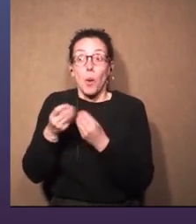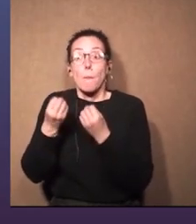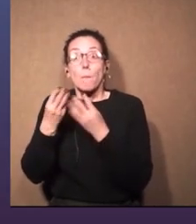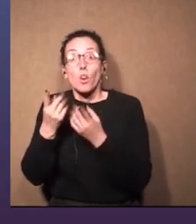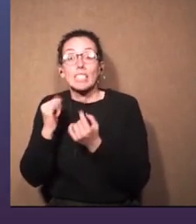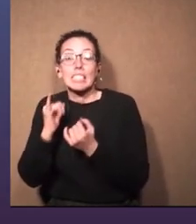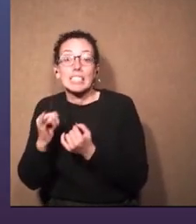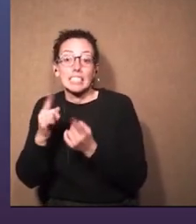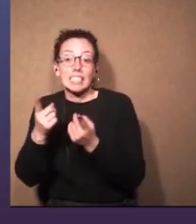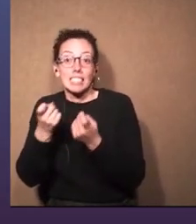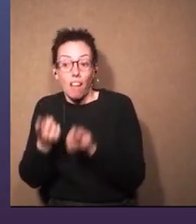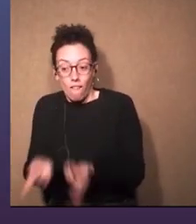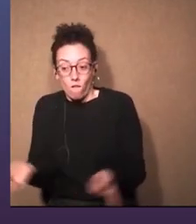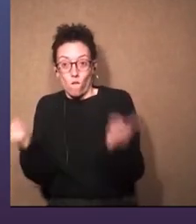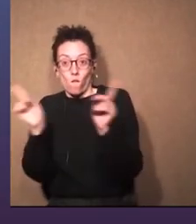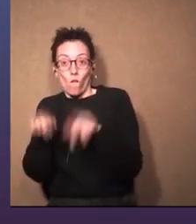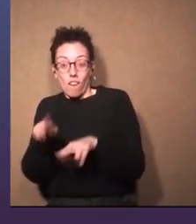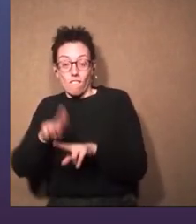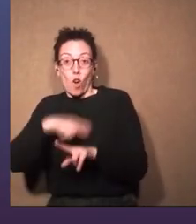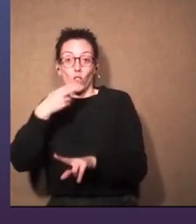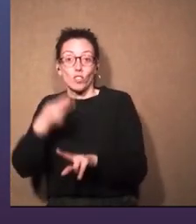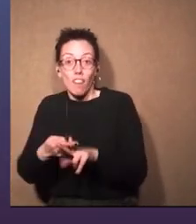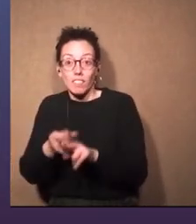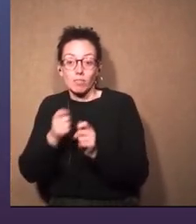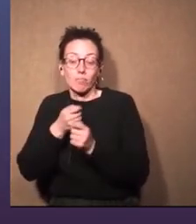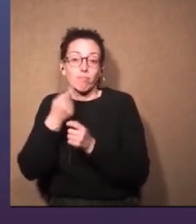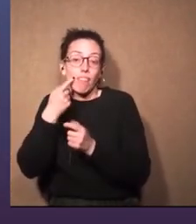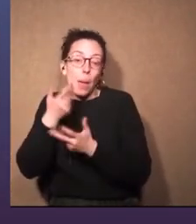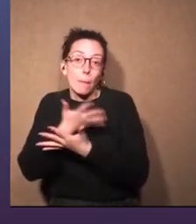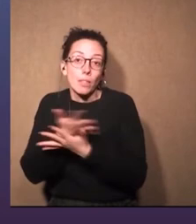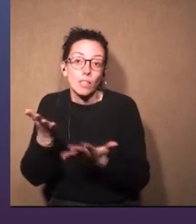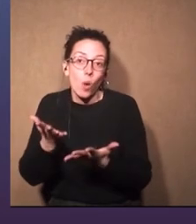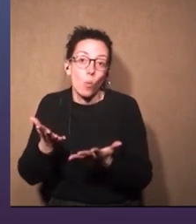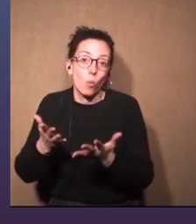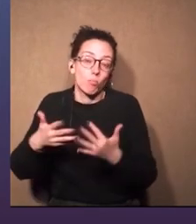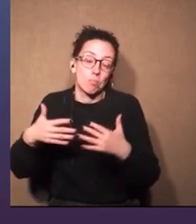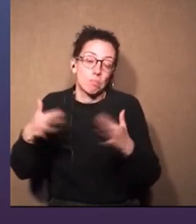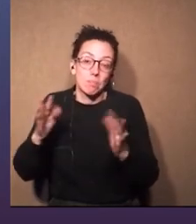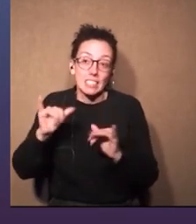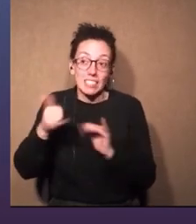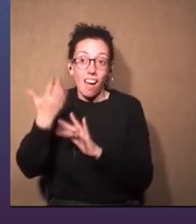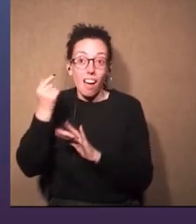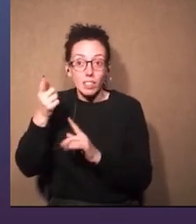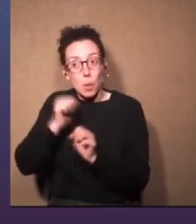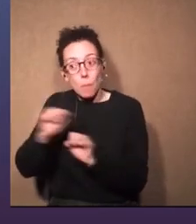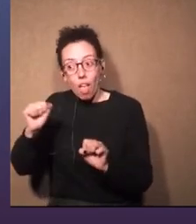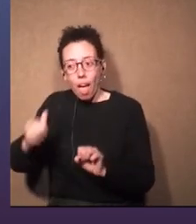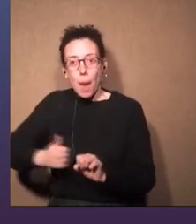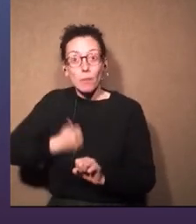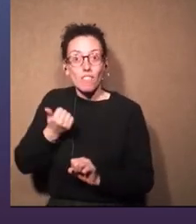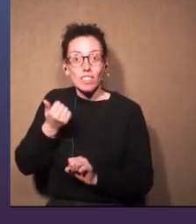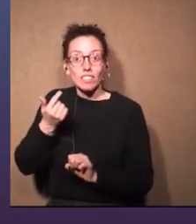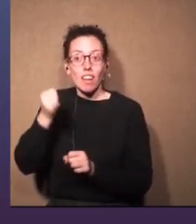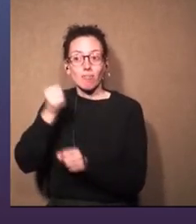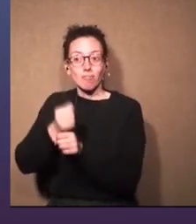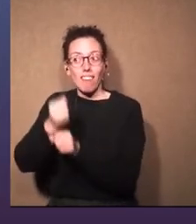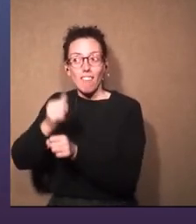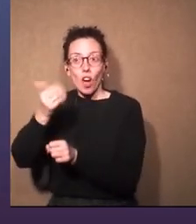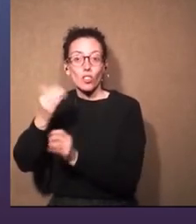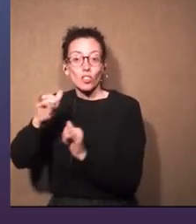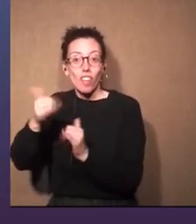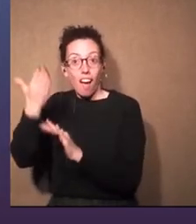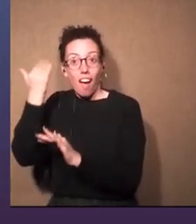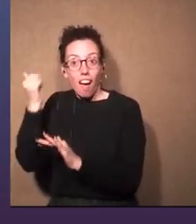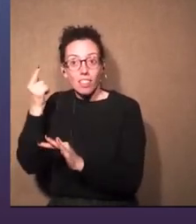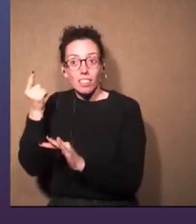para que si se vuelve a hacer tal o cual espectáculo poder aprovechar todo ese